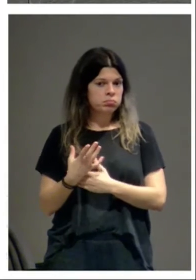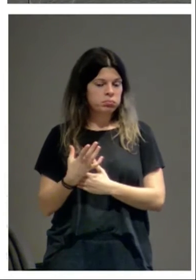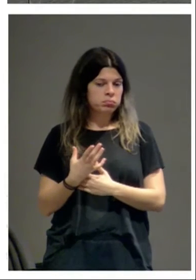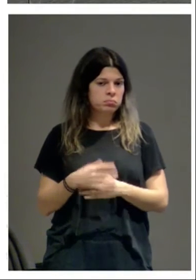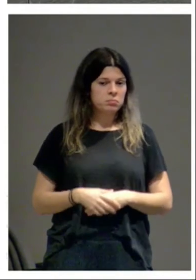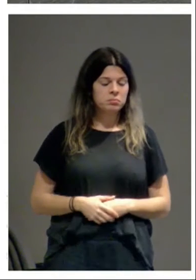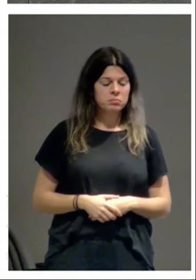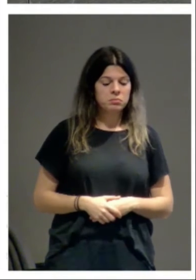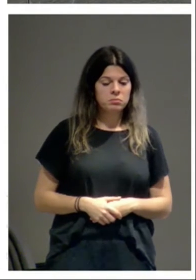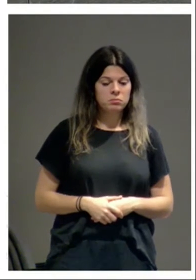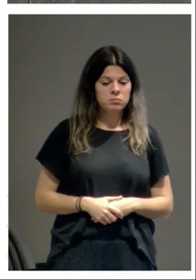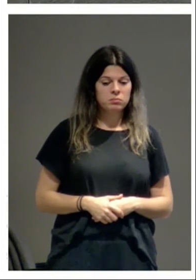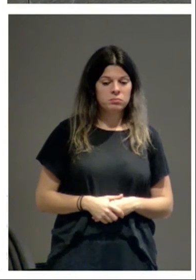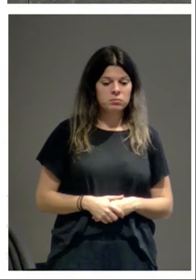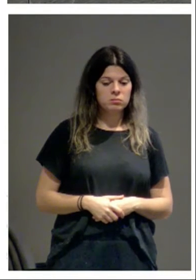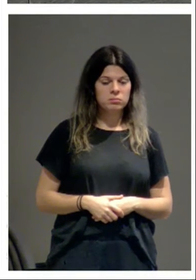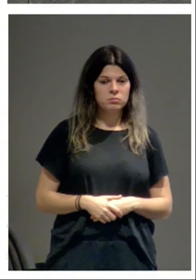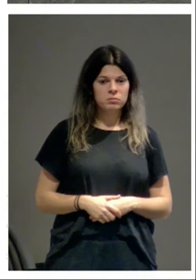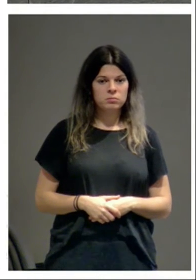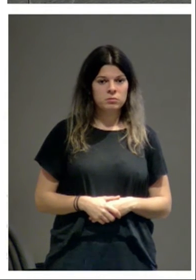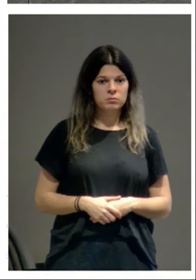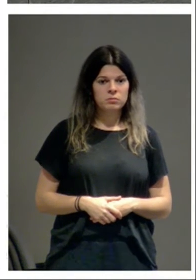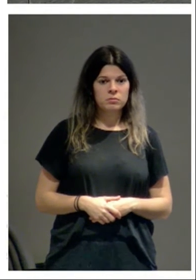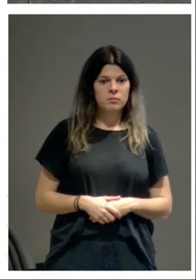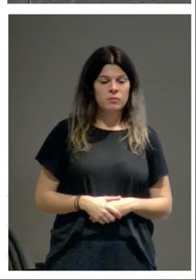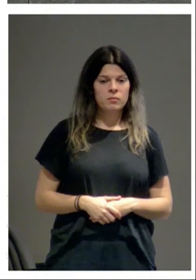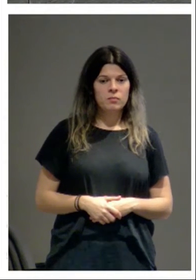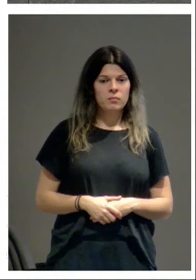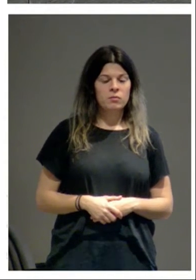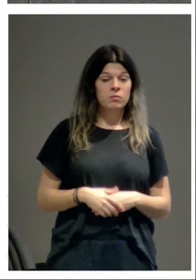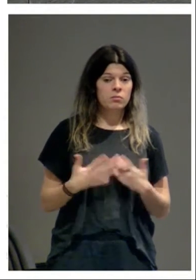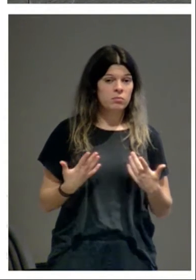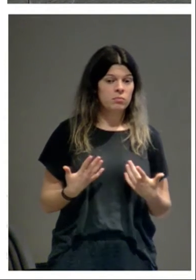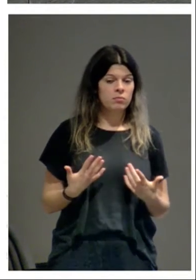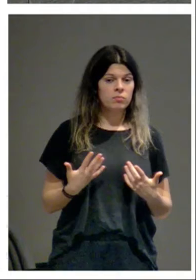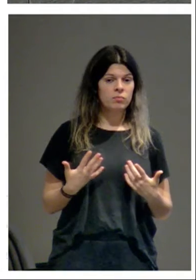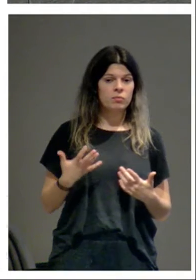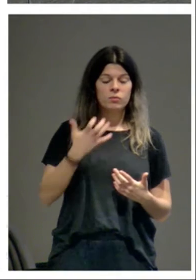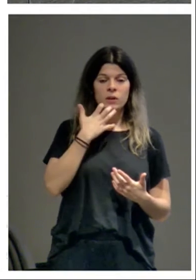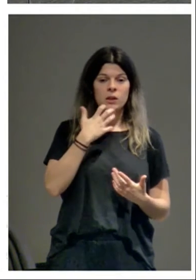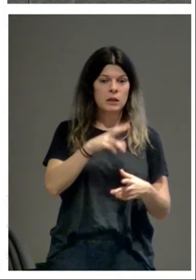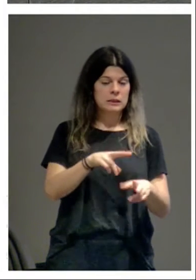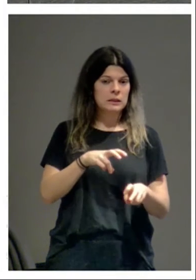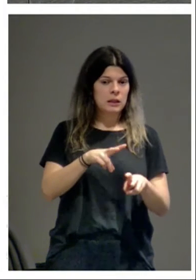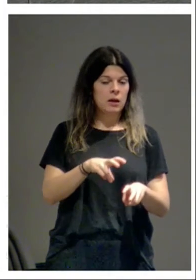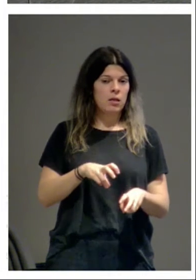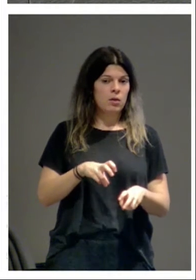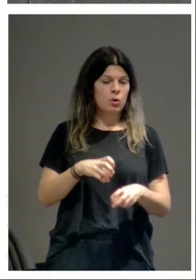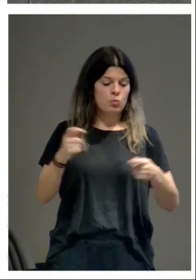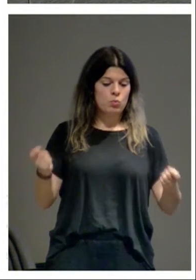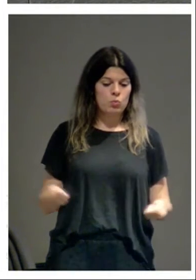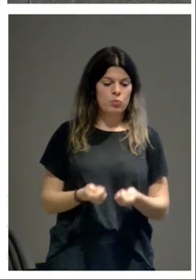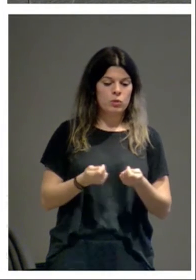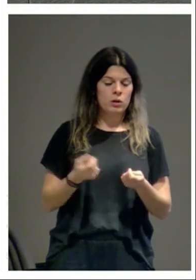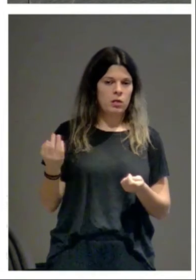saliesen los capiteles. y cuando esas excavaciones se publican y por eso hay que